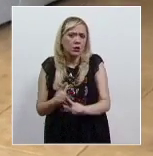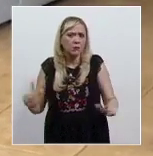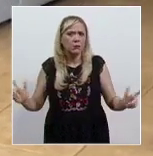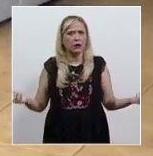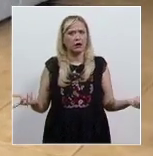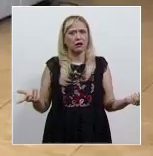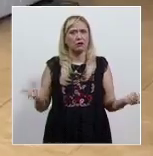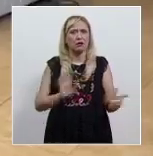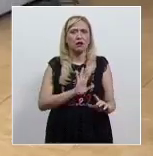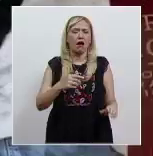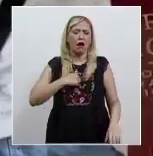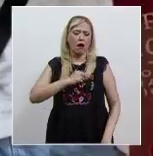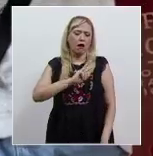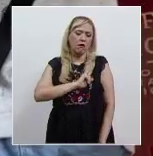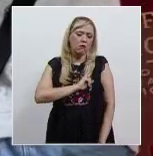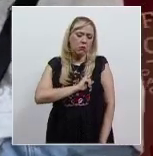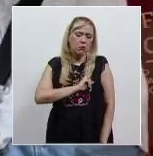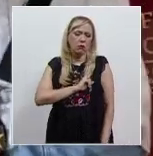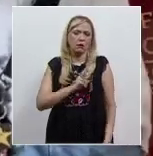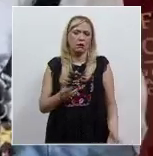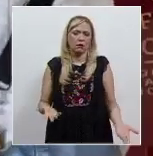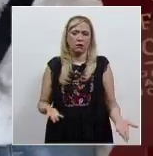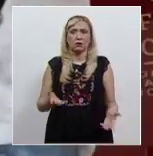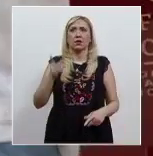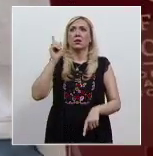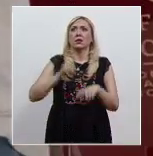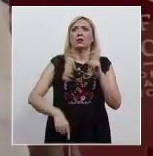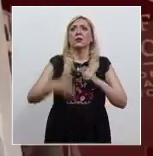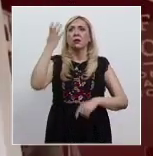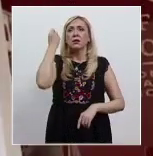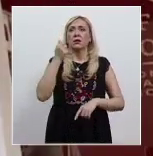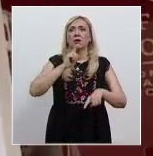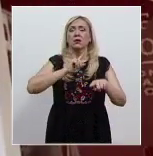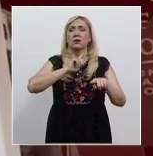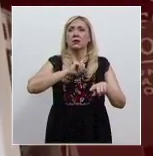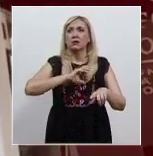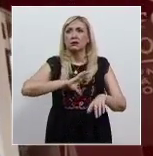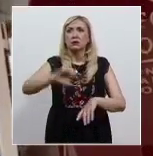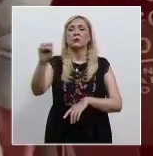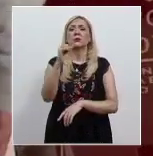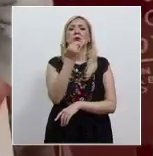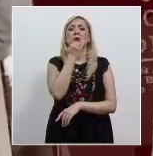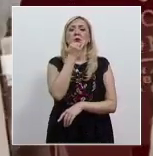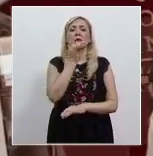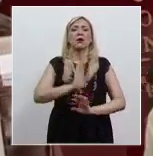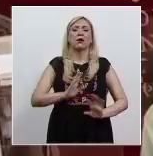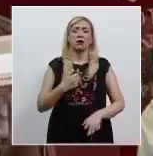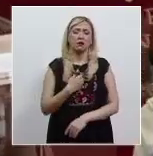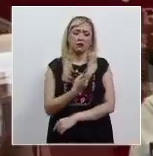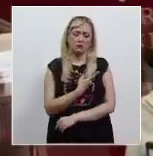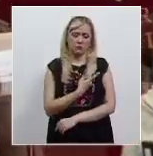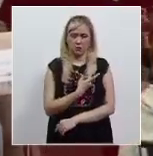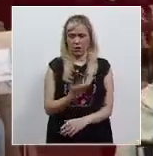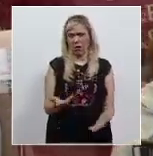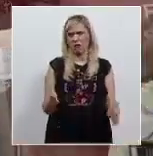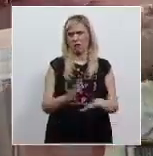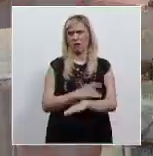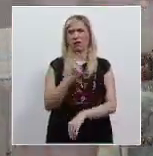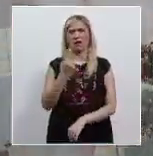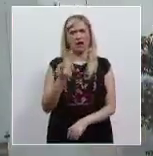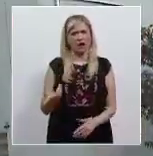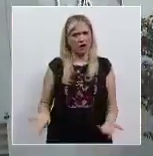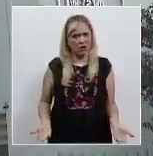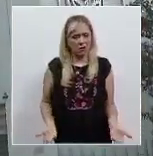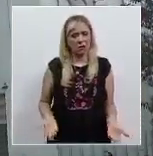ante la posibilidad de perder el beneficio de la mencionada pensión. Además, restringe el derecho a recibir los